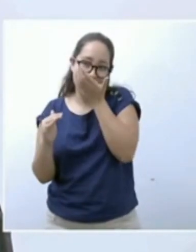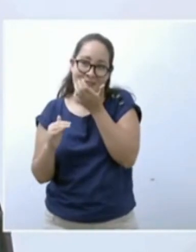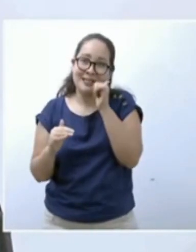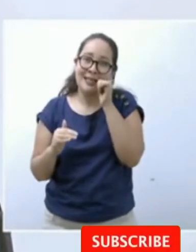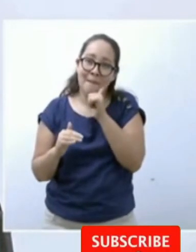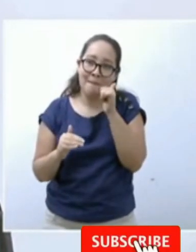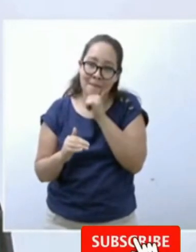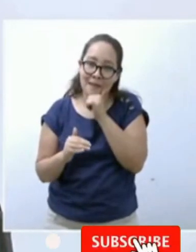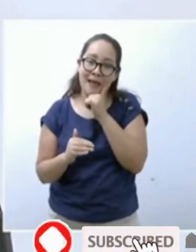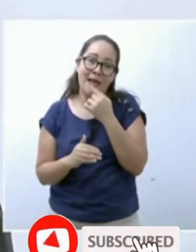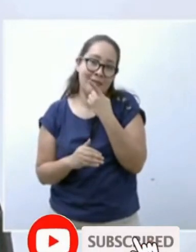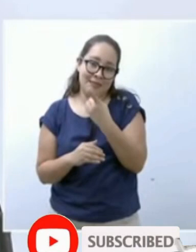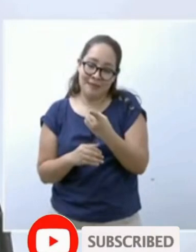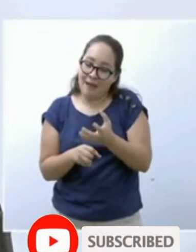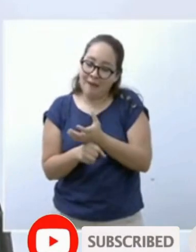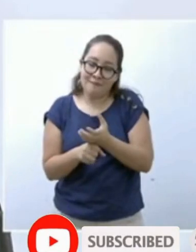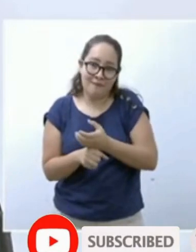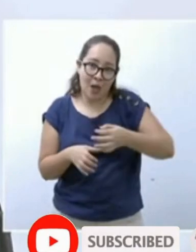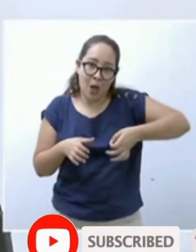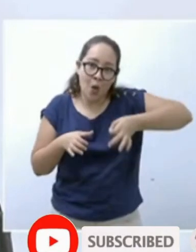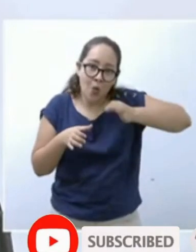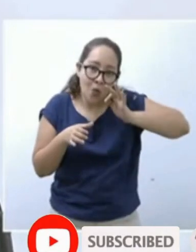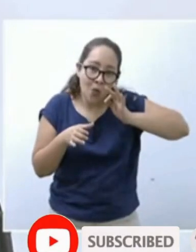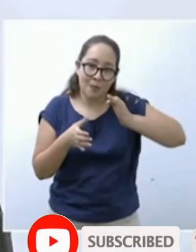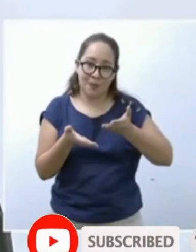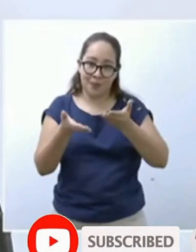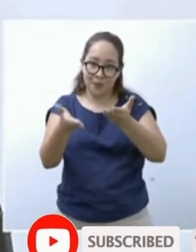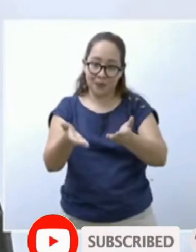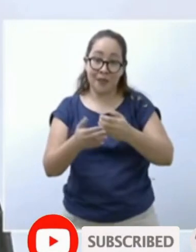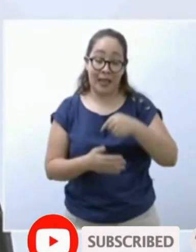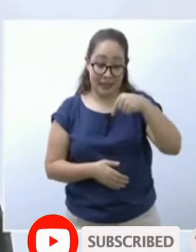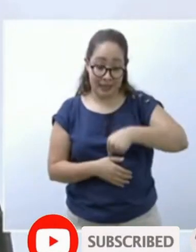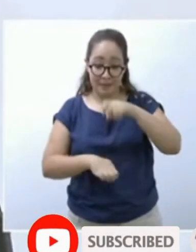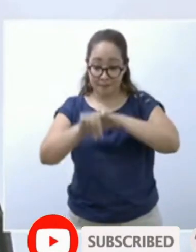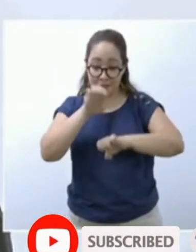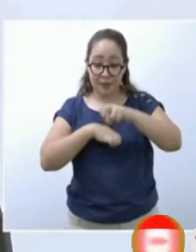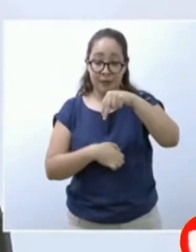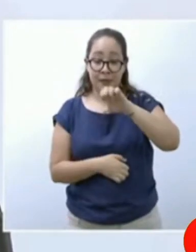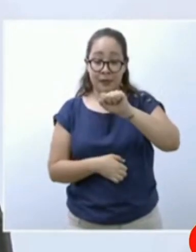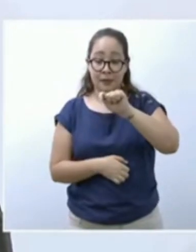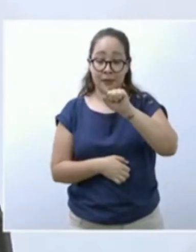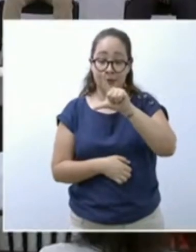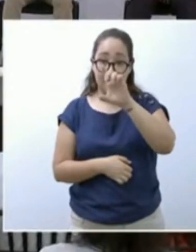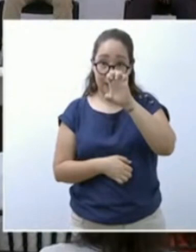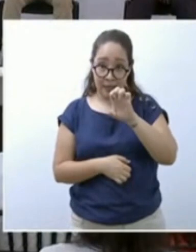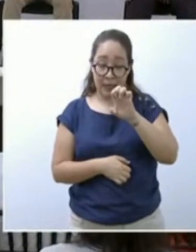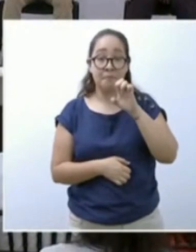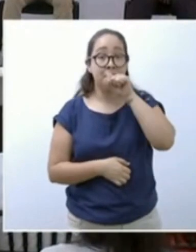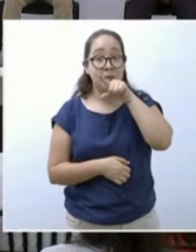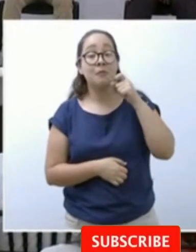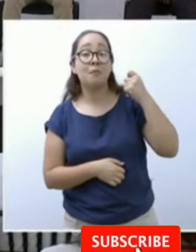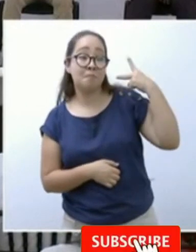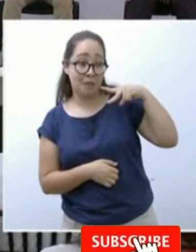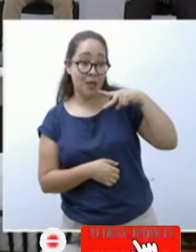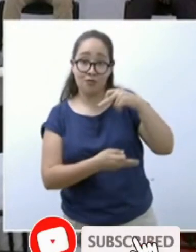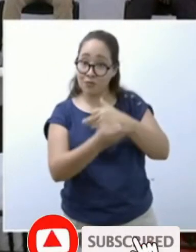buena taza de café. Aquí en Estlé y en Veracruz los recibimos a